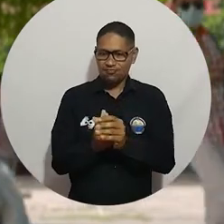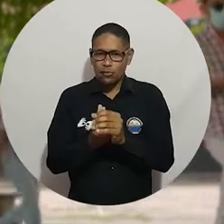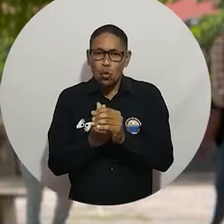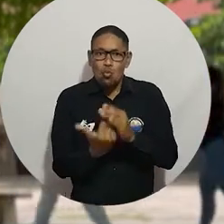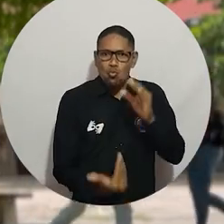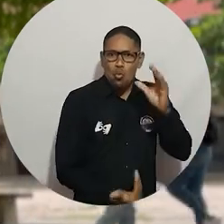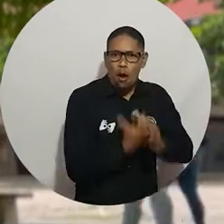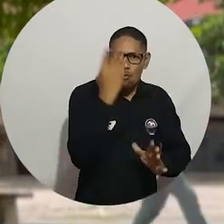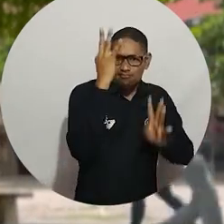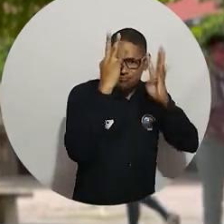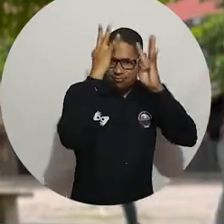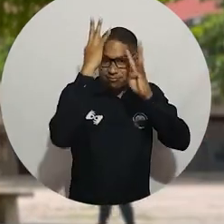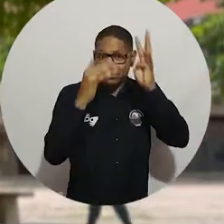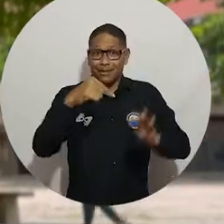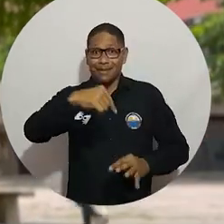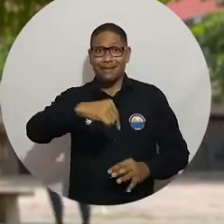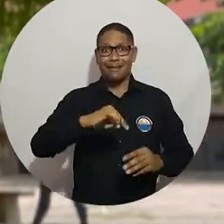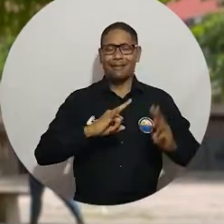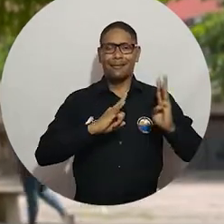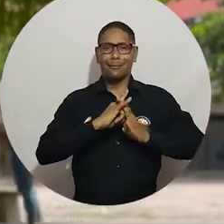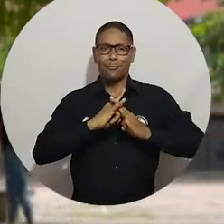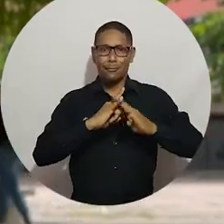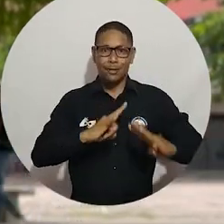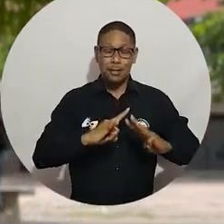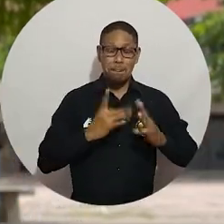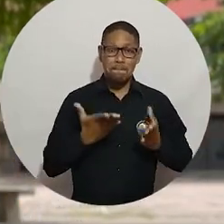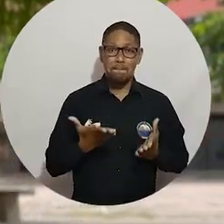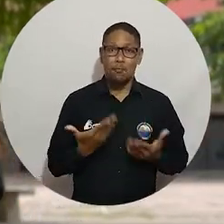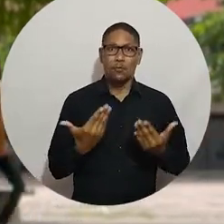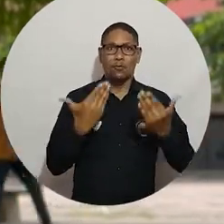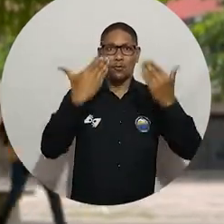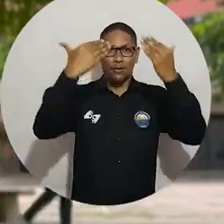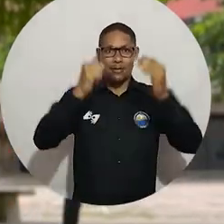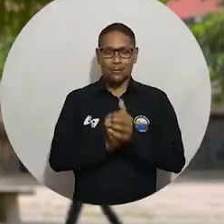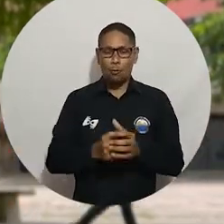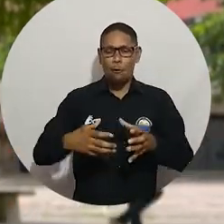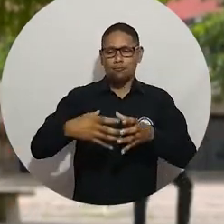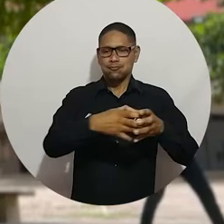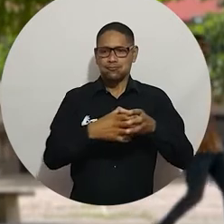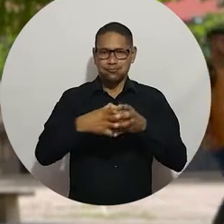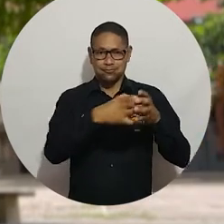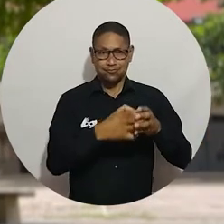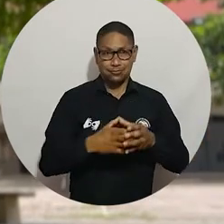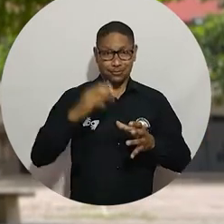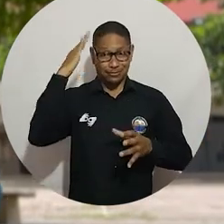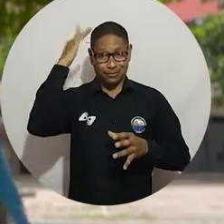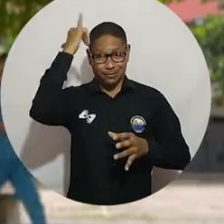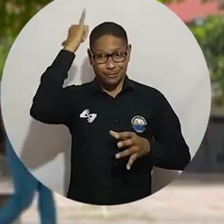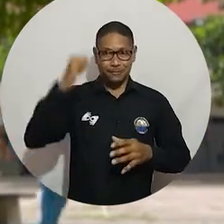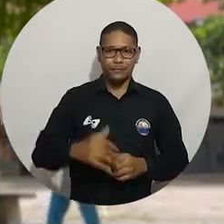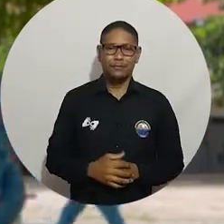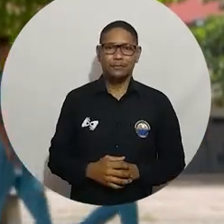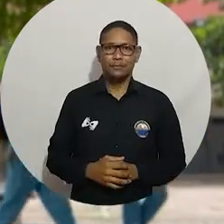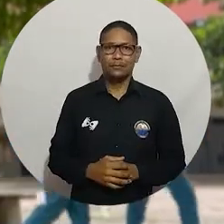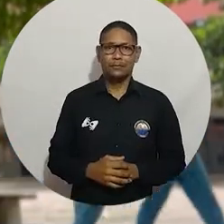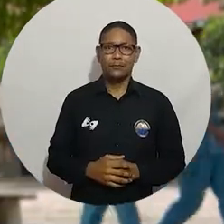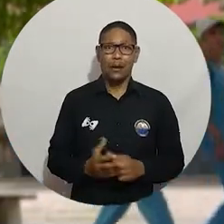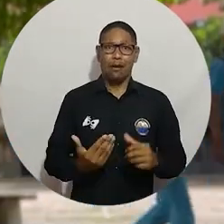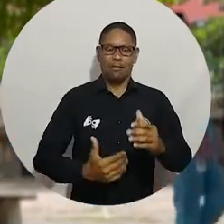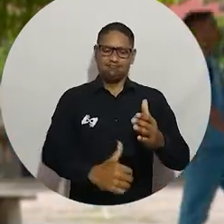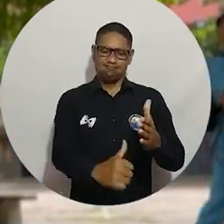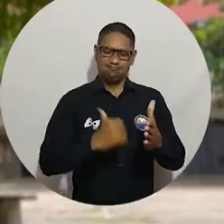acreditación en alta calidad otorgada por el Consejo Nacional de Acreditación del Ministerio de Educación. Veamos